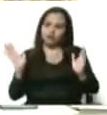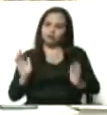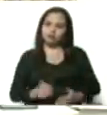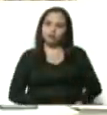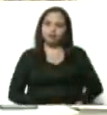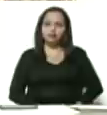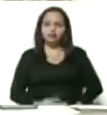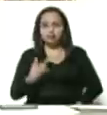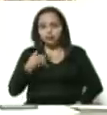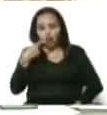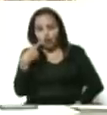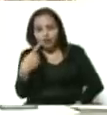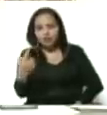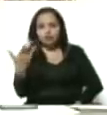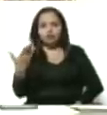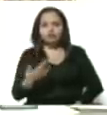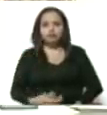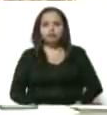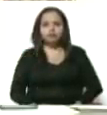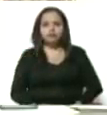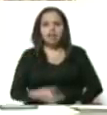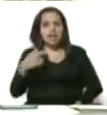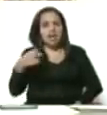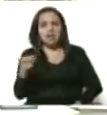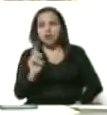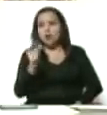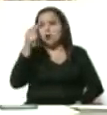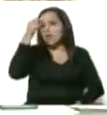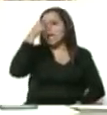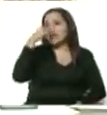Y yo lo digo. Esto no es una gripeciña.